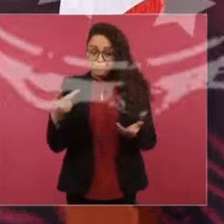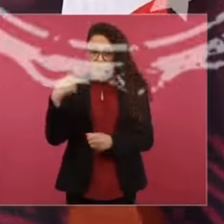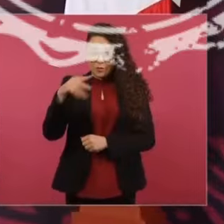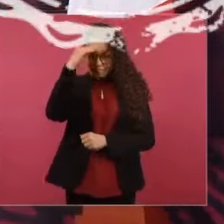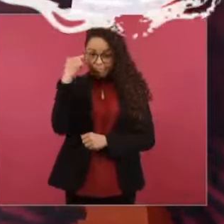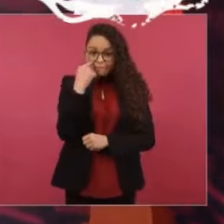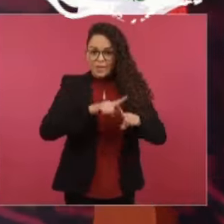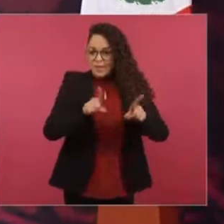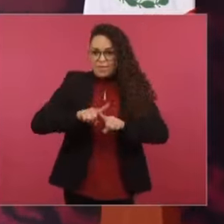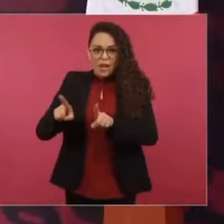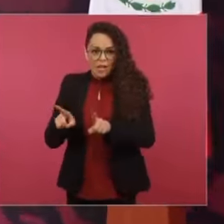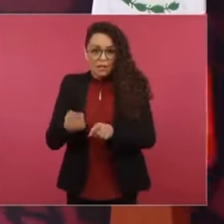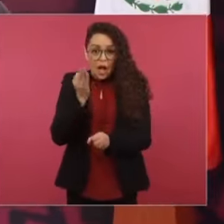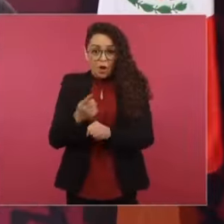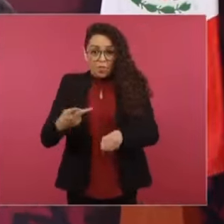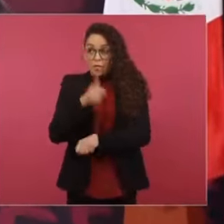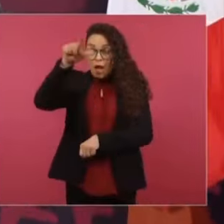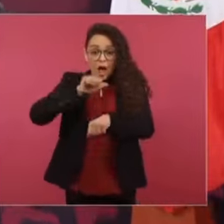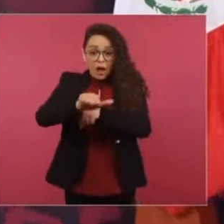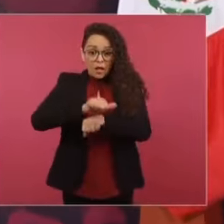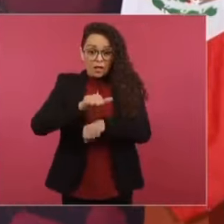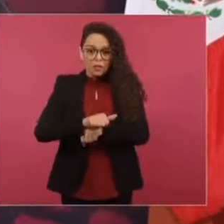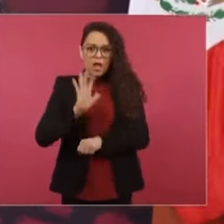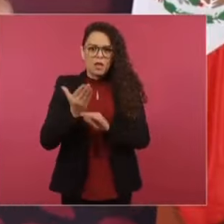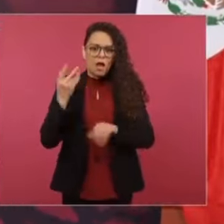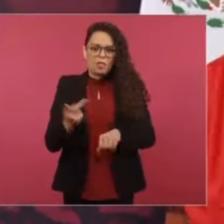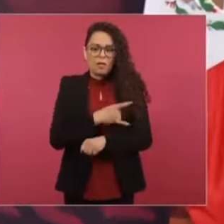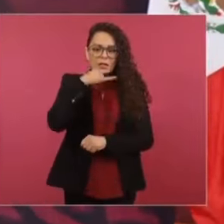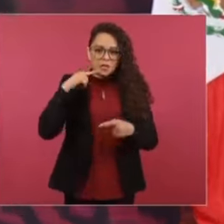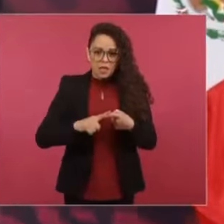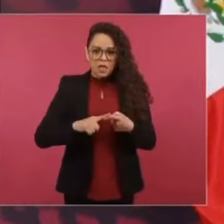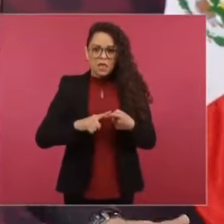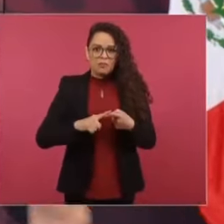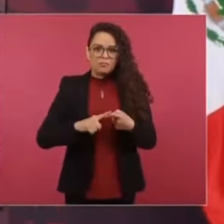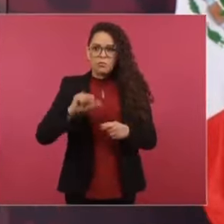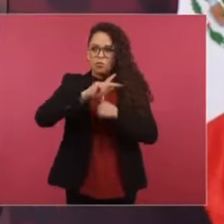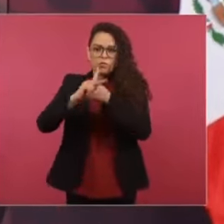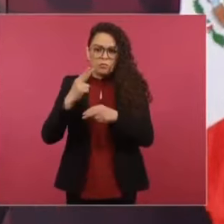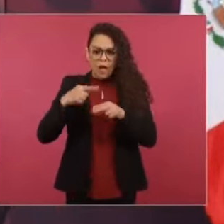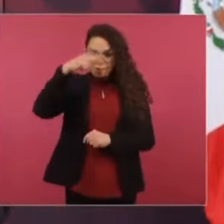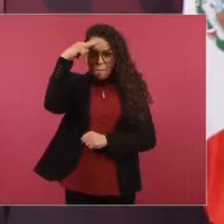Lo que se está llevando a cabo en Argentina, pues ya se llevó a cabo en Chile y en otras partes, en México.